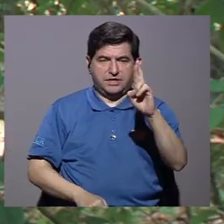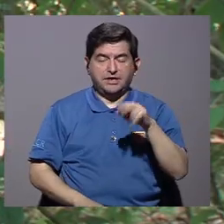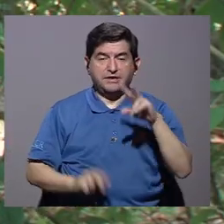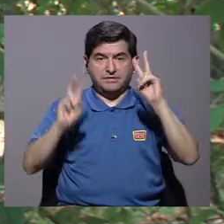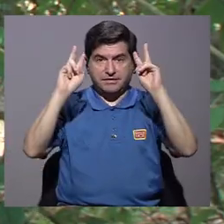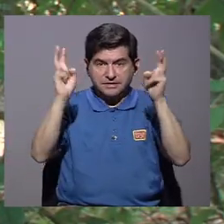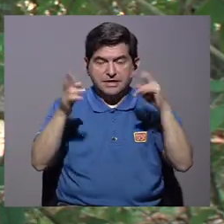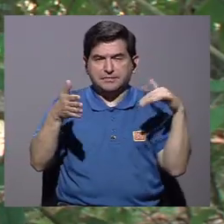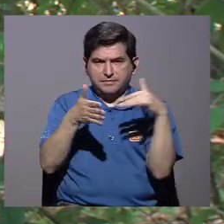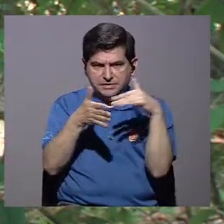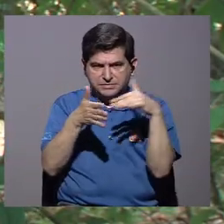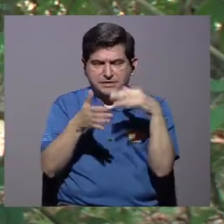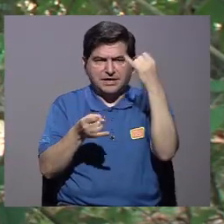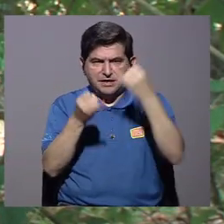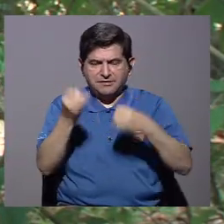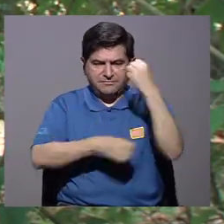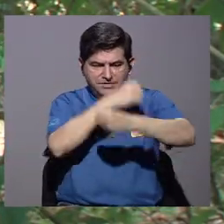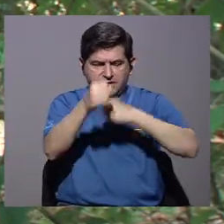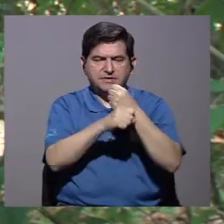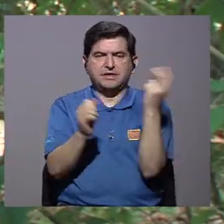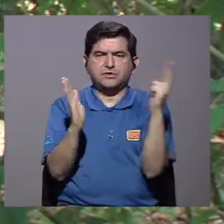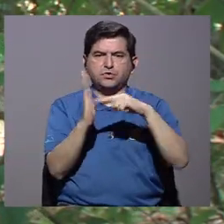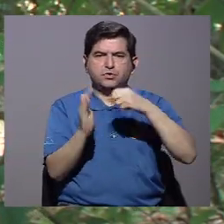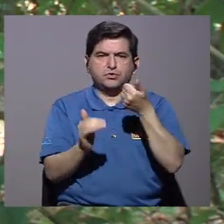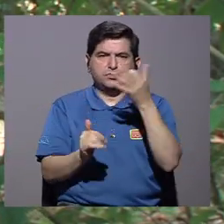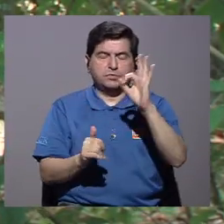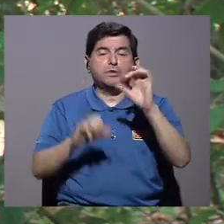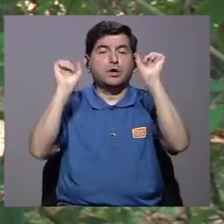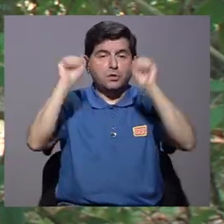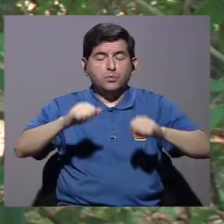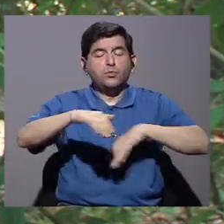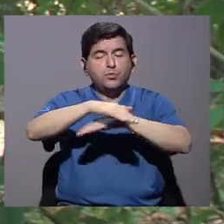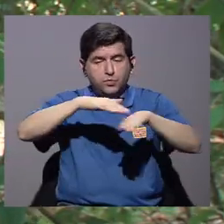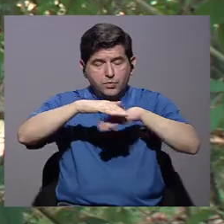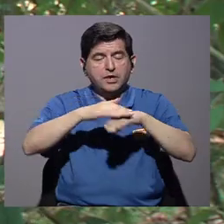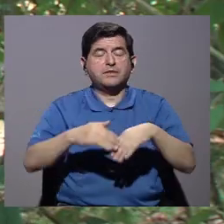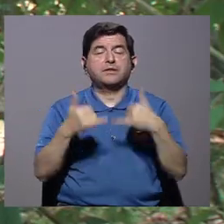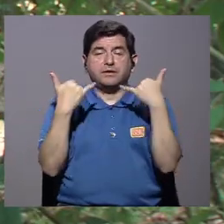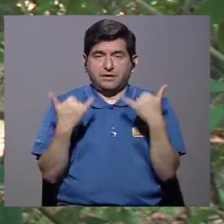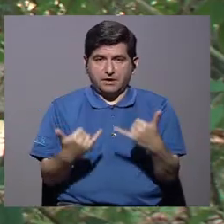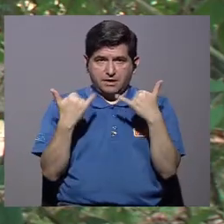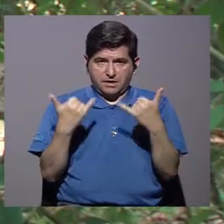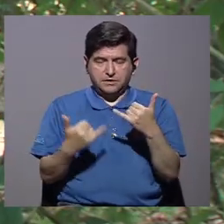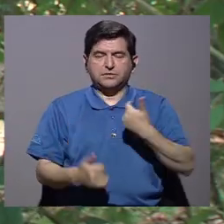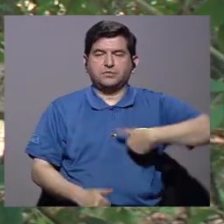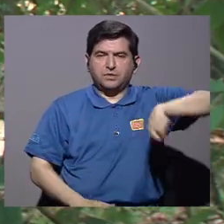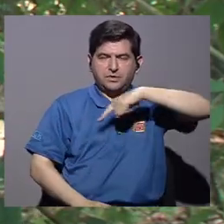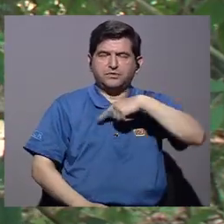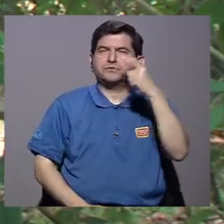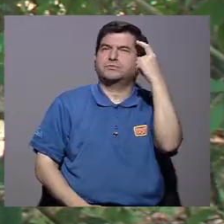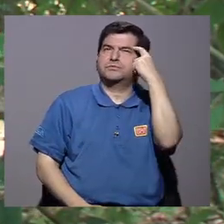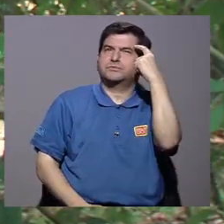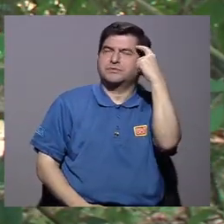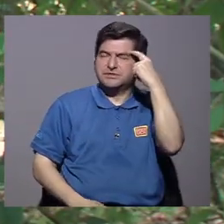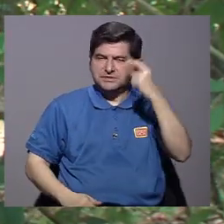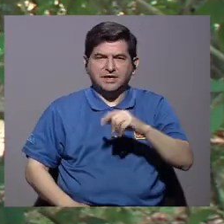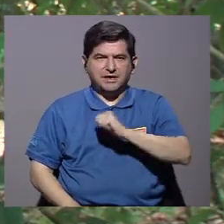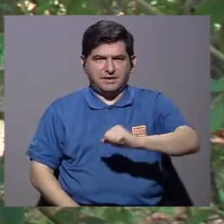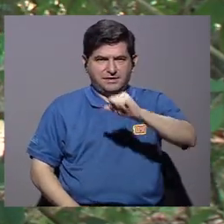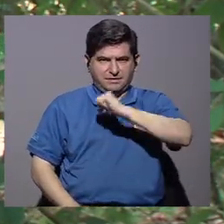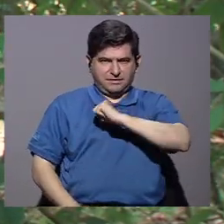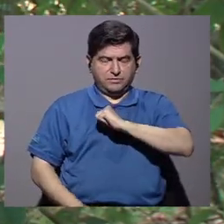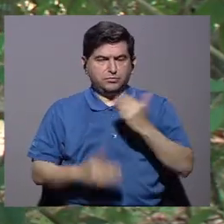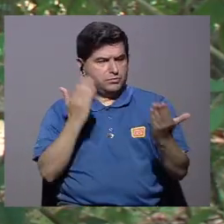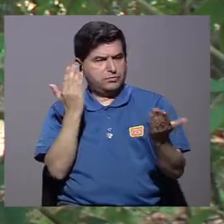Aunque estos temas se estudiaron a finales del 2019, pueden ser base para en el presente que podamos repensar nuestras